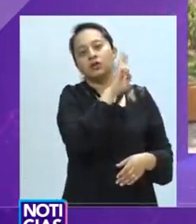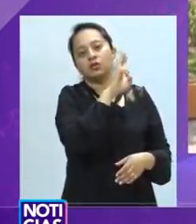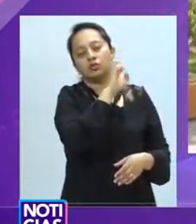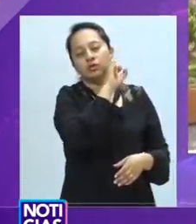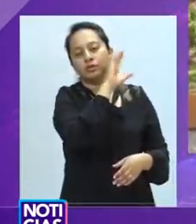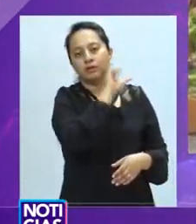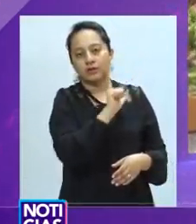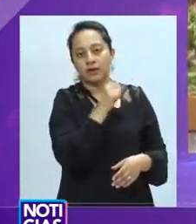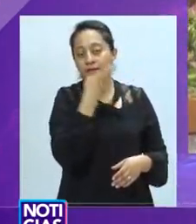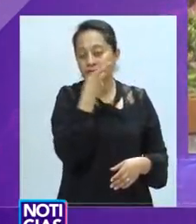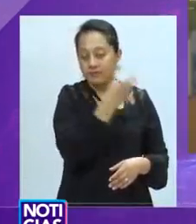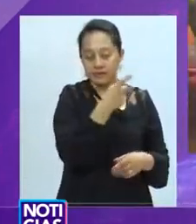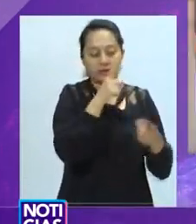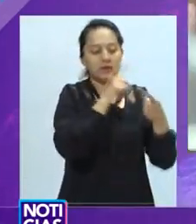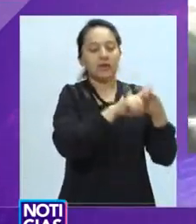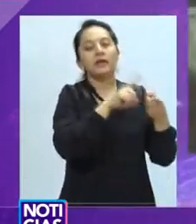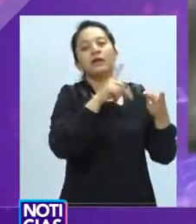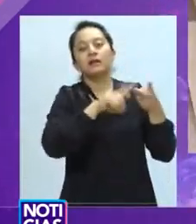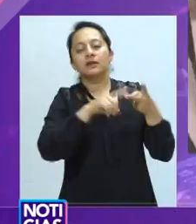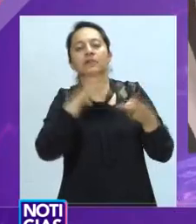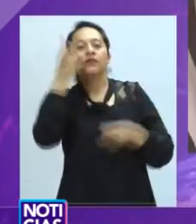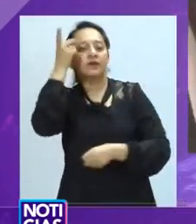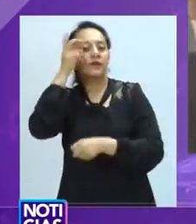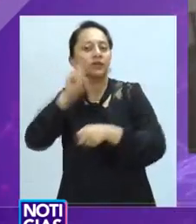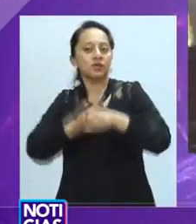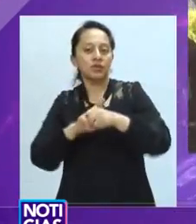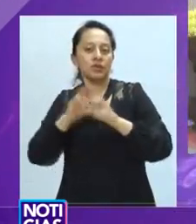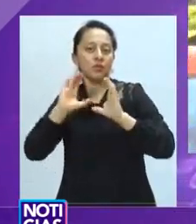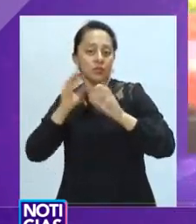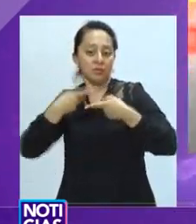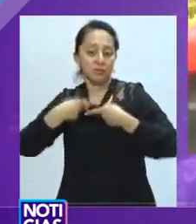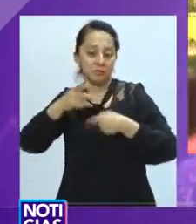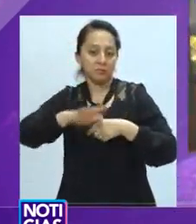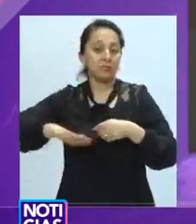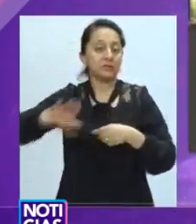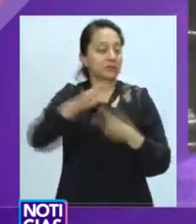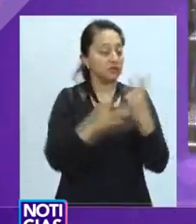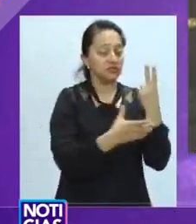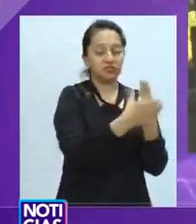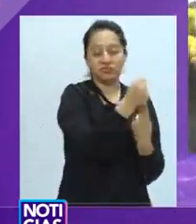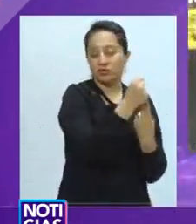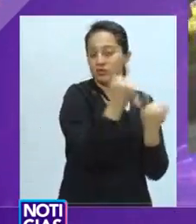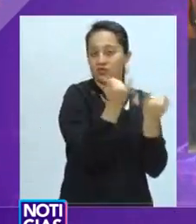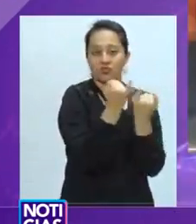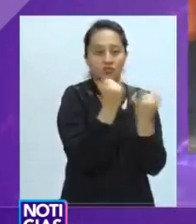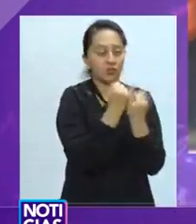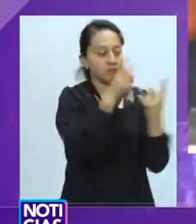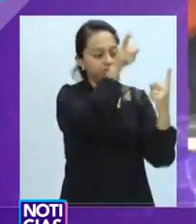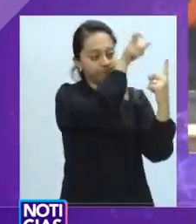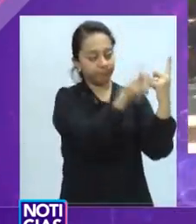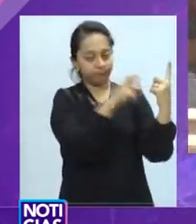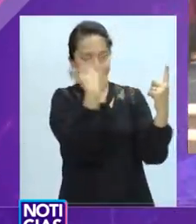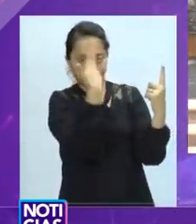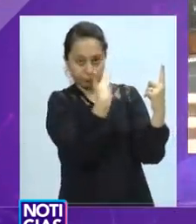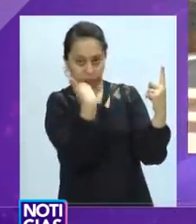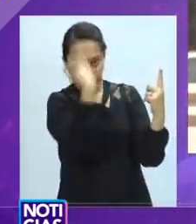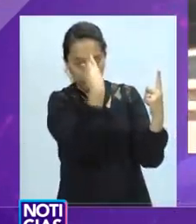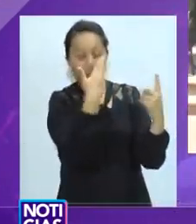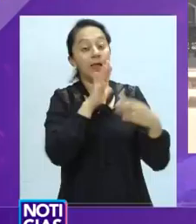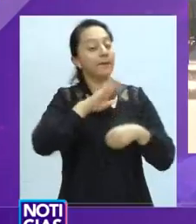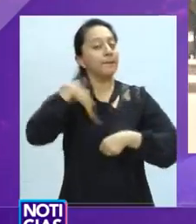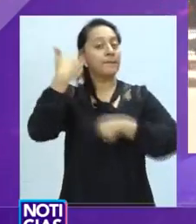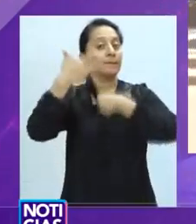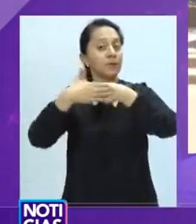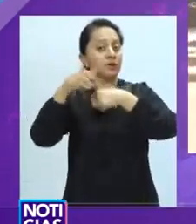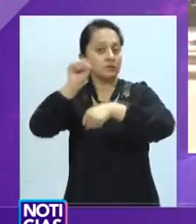evaluación, misma que la próxima semana estarán teniendo los resultados y quien resulte positivo será dado de baja, toda vez que